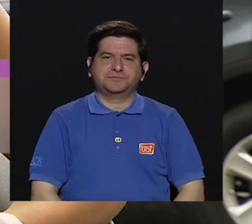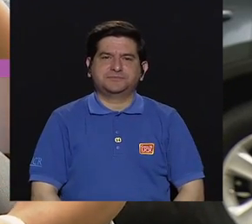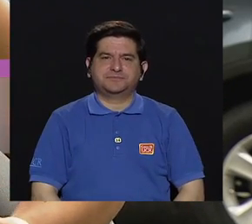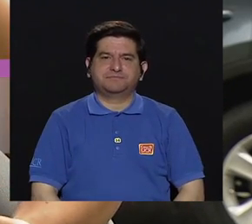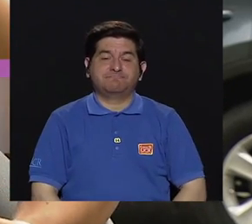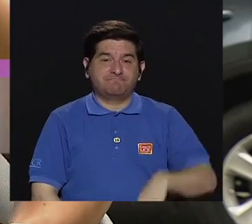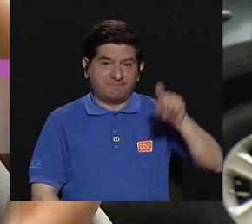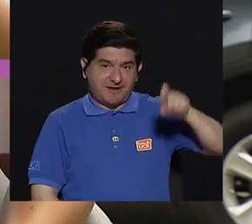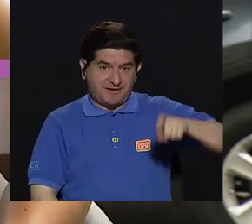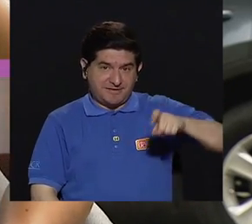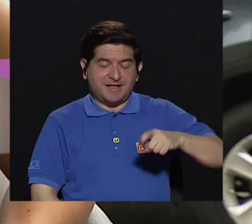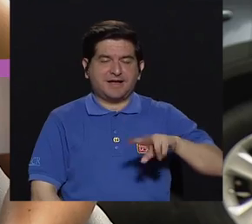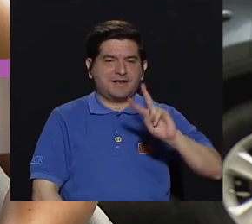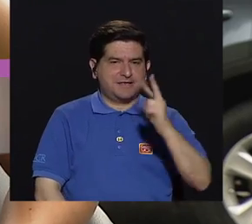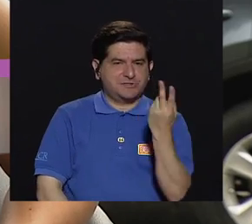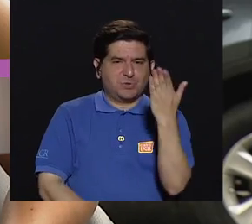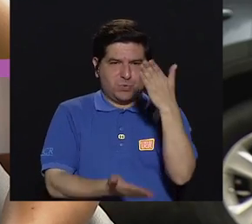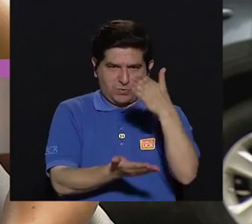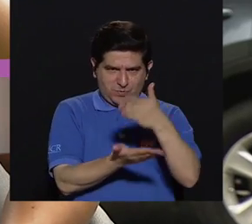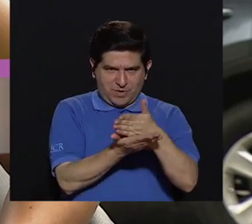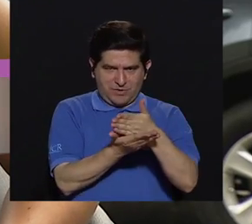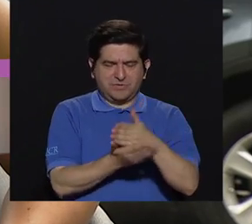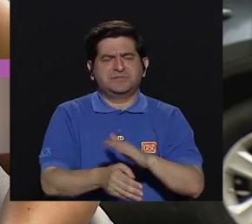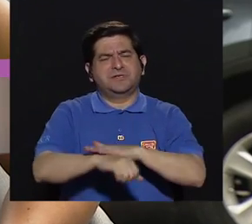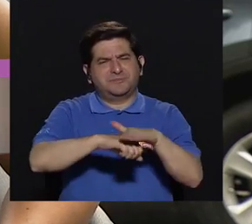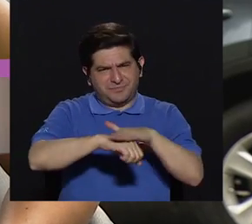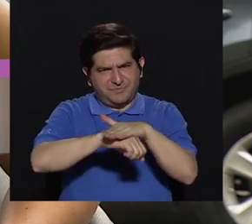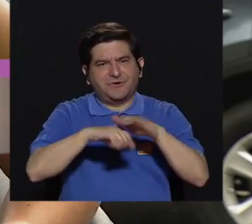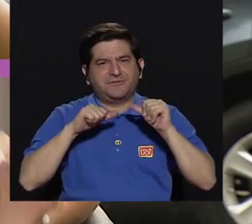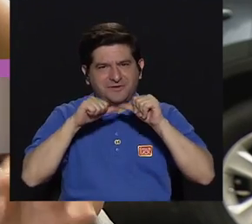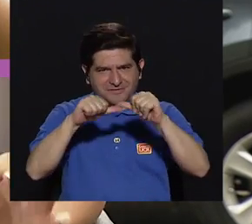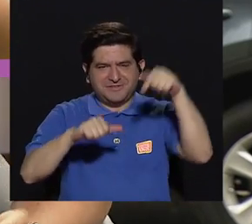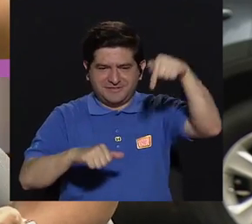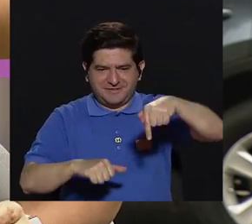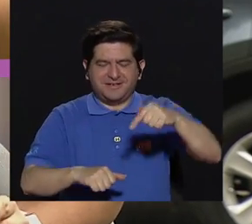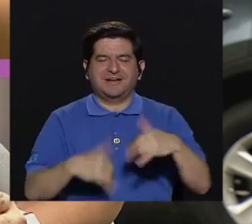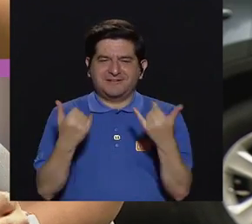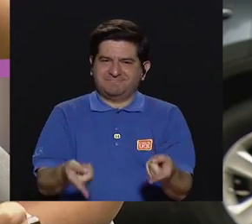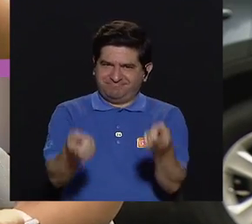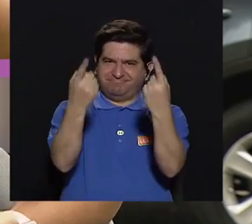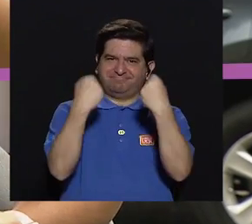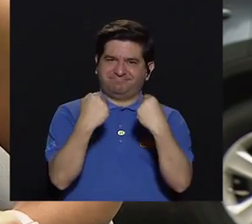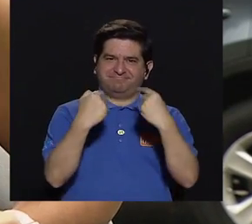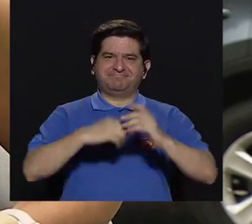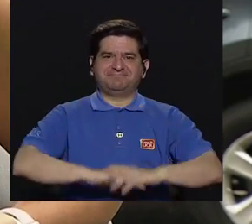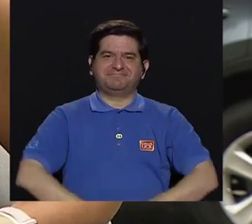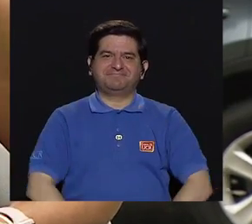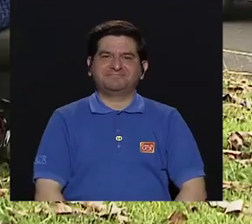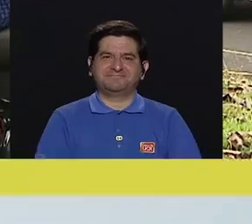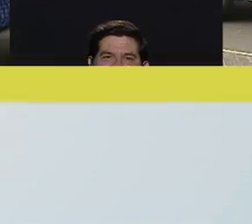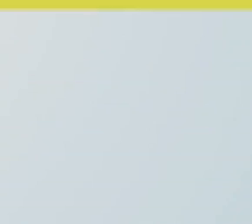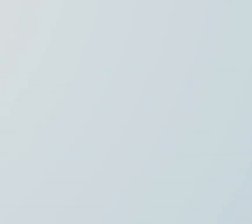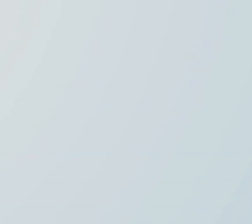Y bueno, necesitamos hacer una segunda pausa y por favor, continúo con nosotros. Ya regresamos.